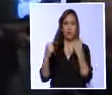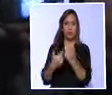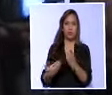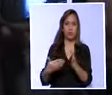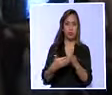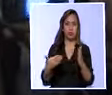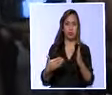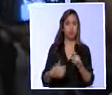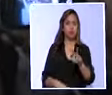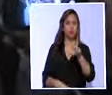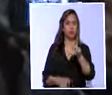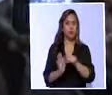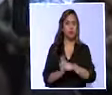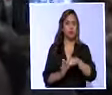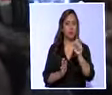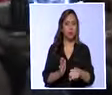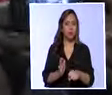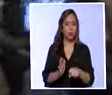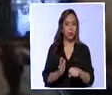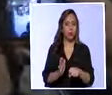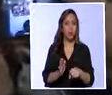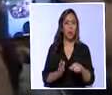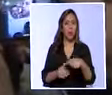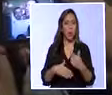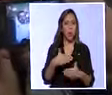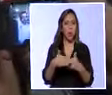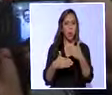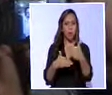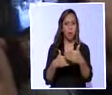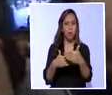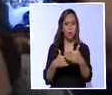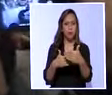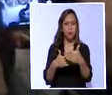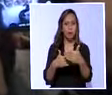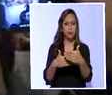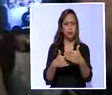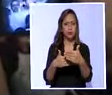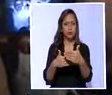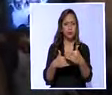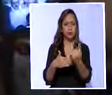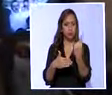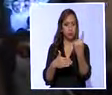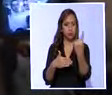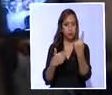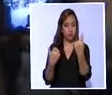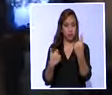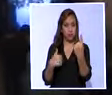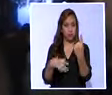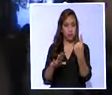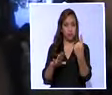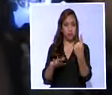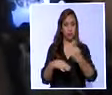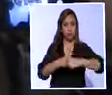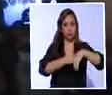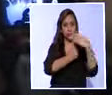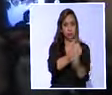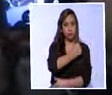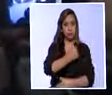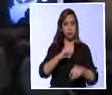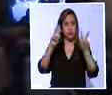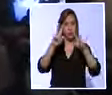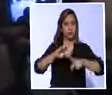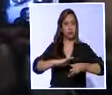con tres juicios que están siendo procesados, donde uno ya está sentenciado por